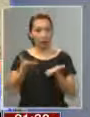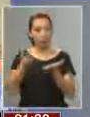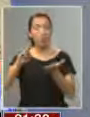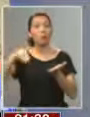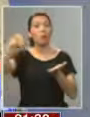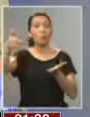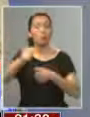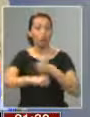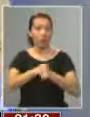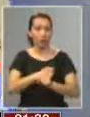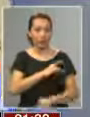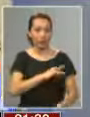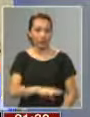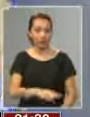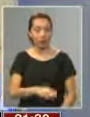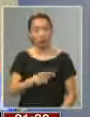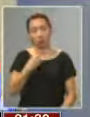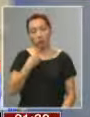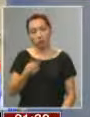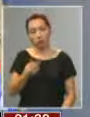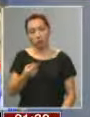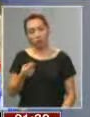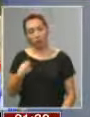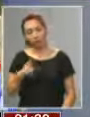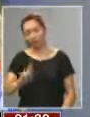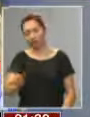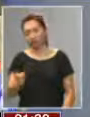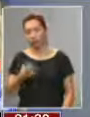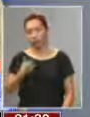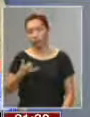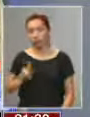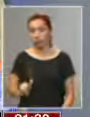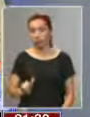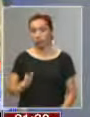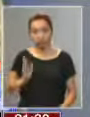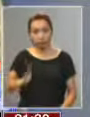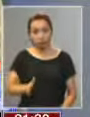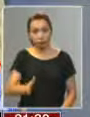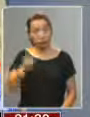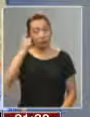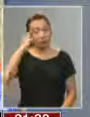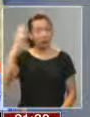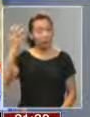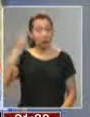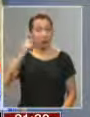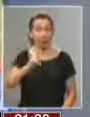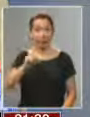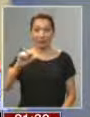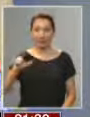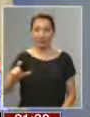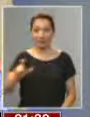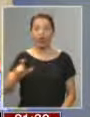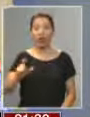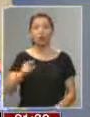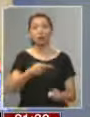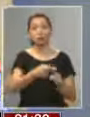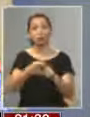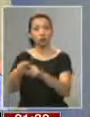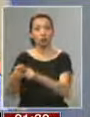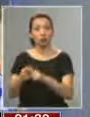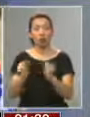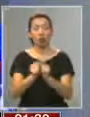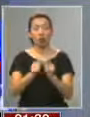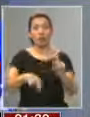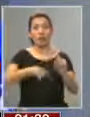siguientes décadas en Chile. ¿A usted le parece eso? Yo, por supuesto que no. Para mí, la vigencia del pensamiento moderno cristiano, con la doctrina social de la